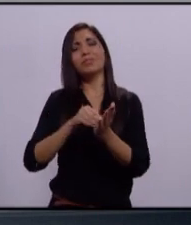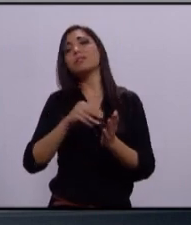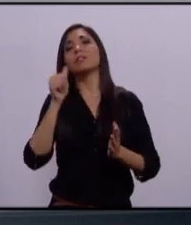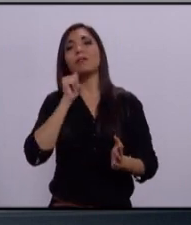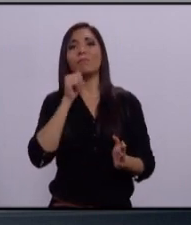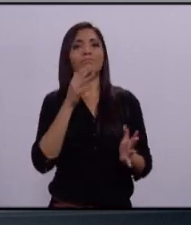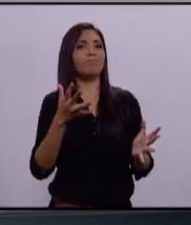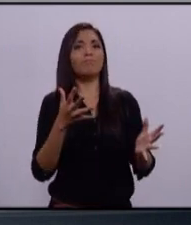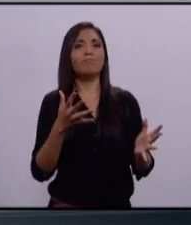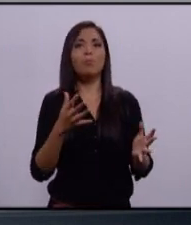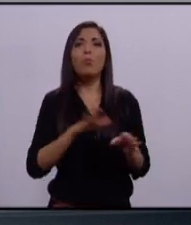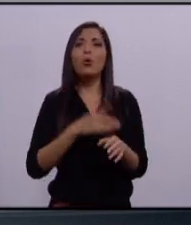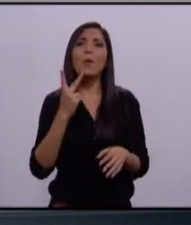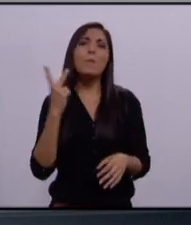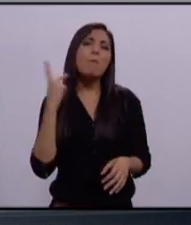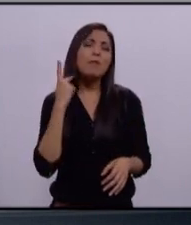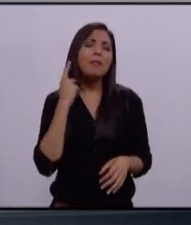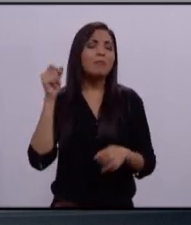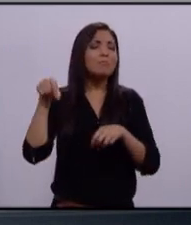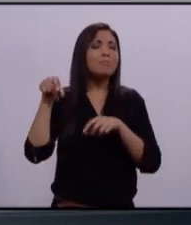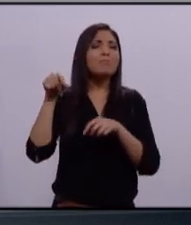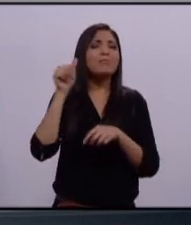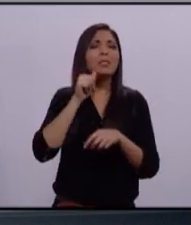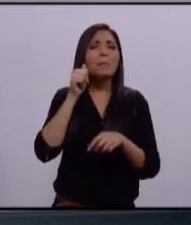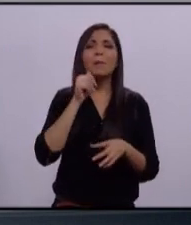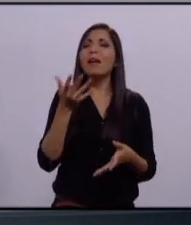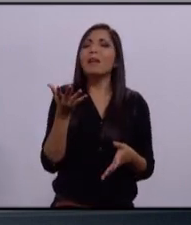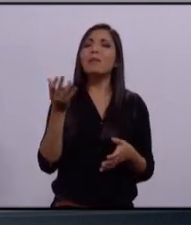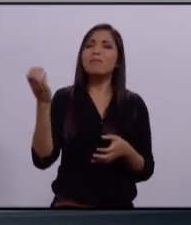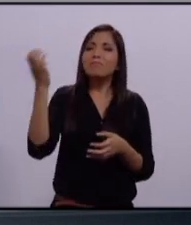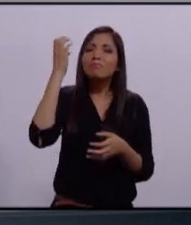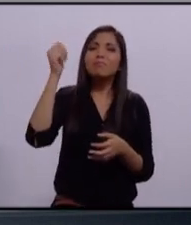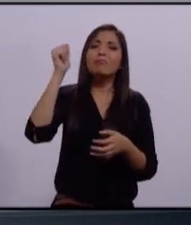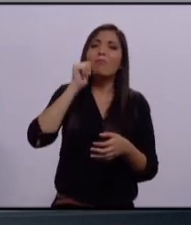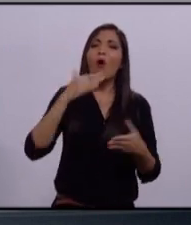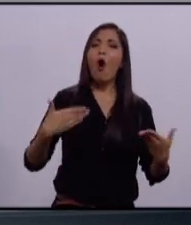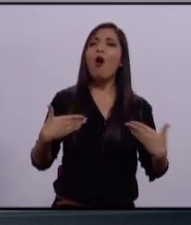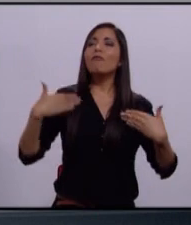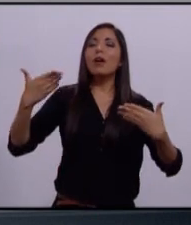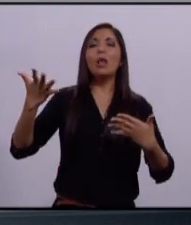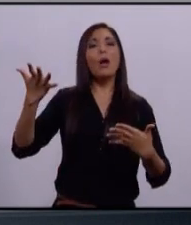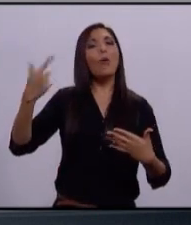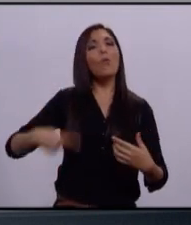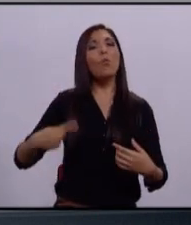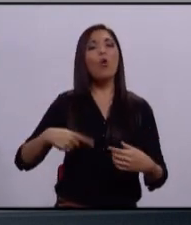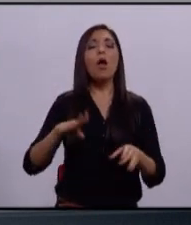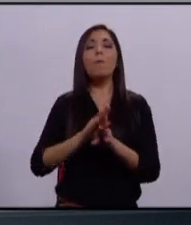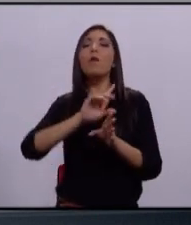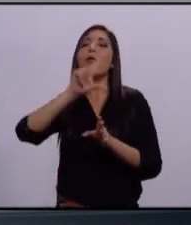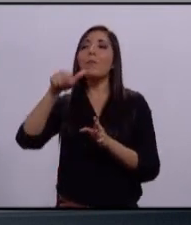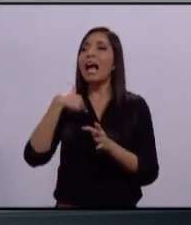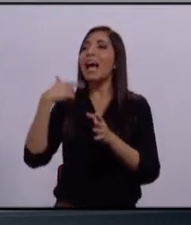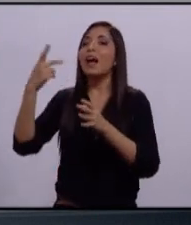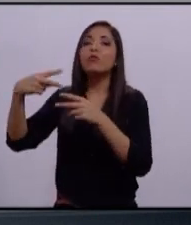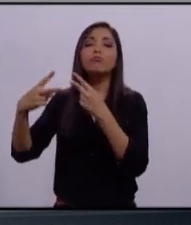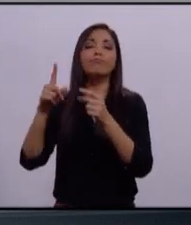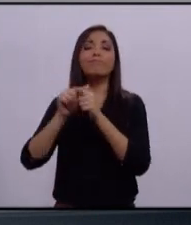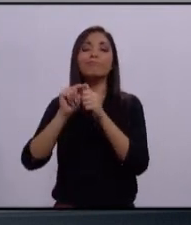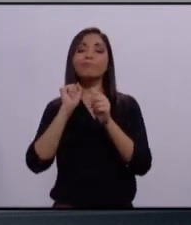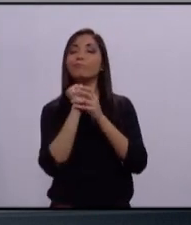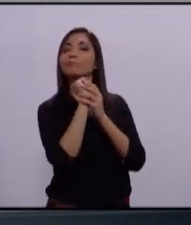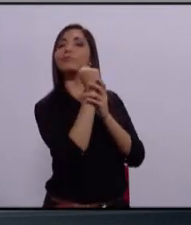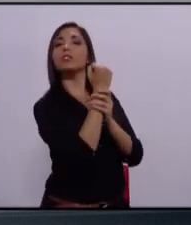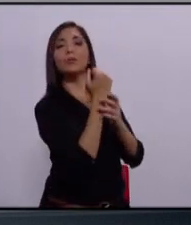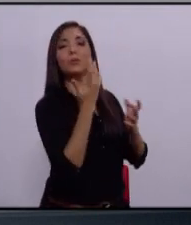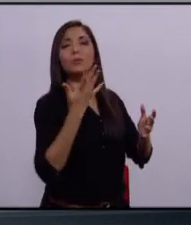caduco. Que los políticos de siempre han traicionado nuestra confianza y nos han dado la espalda. Estos gobiernos de